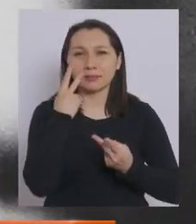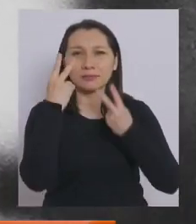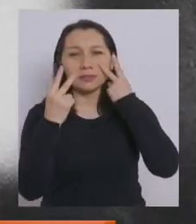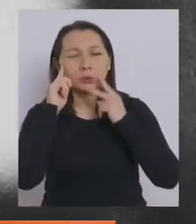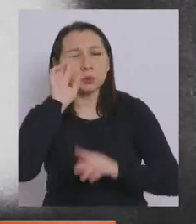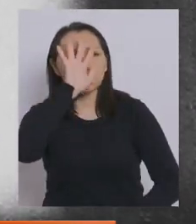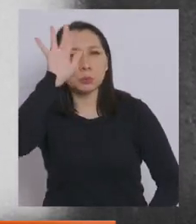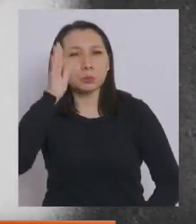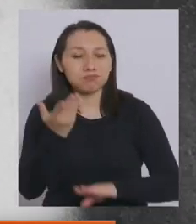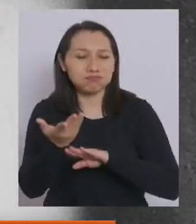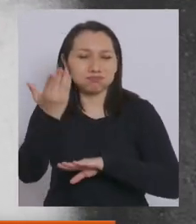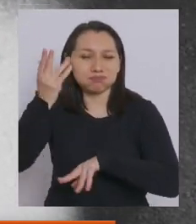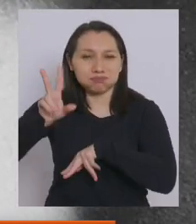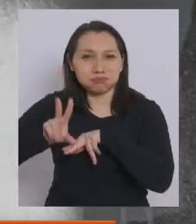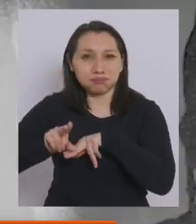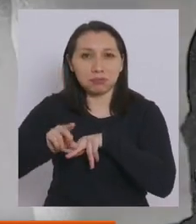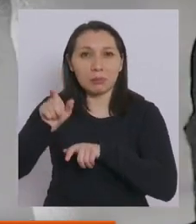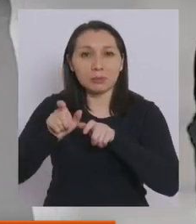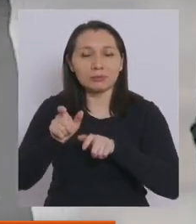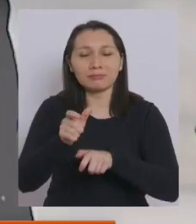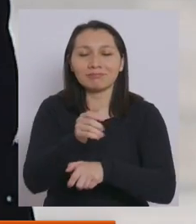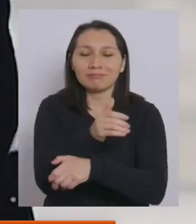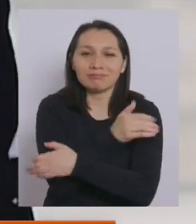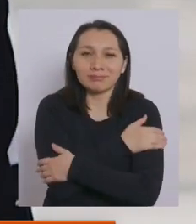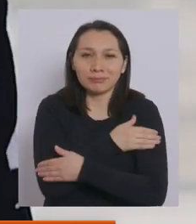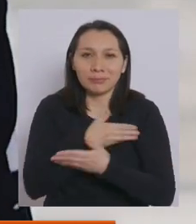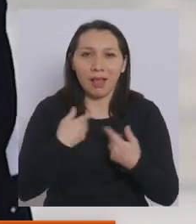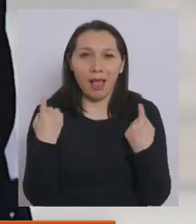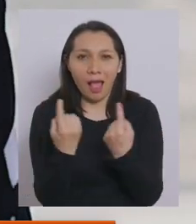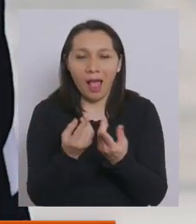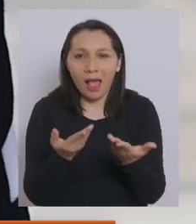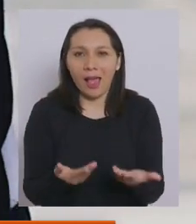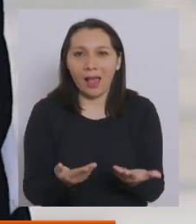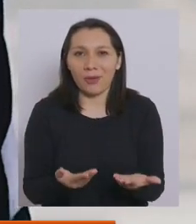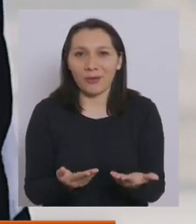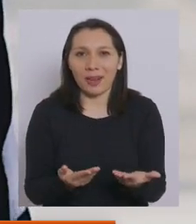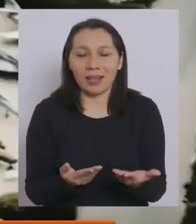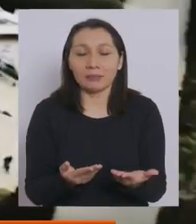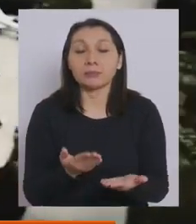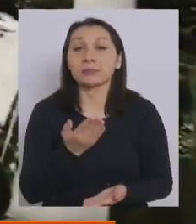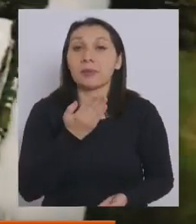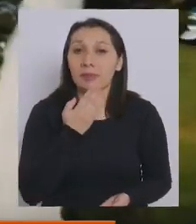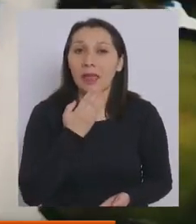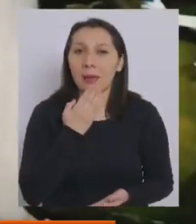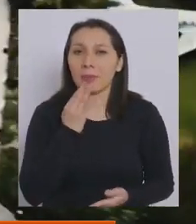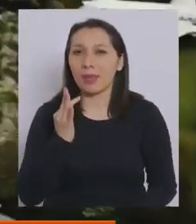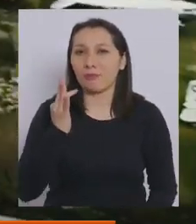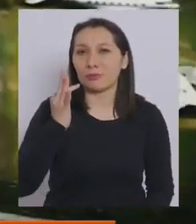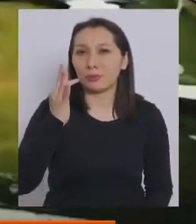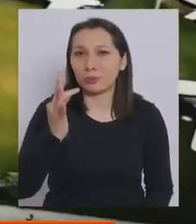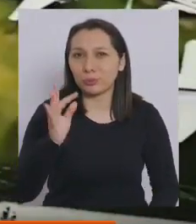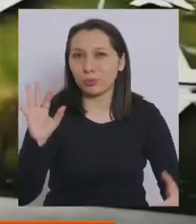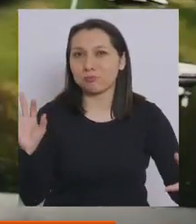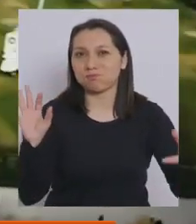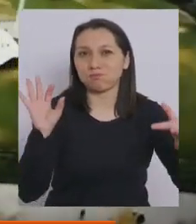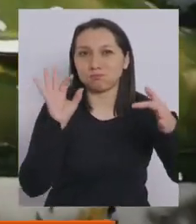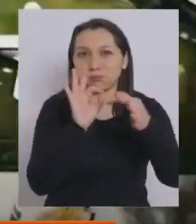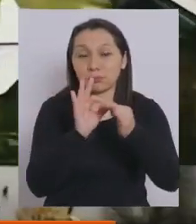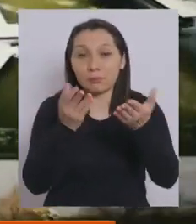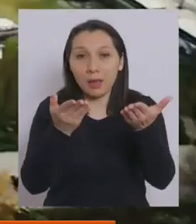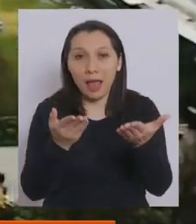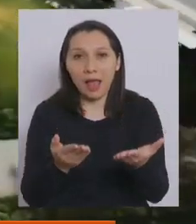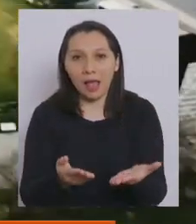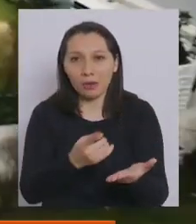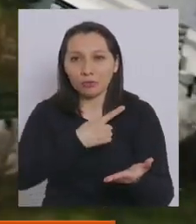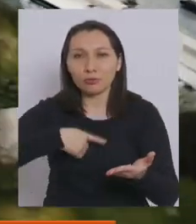y soñadores del pasado se abrazan con nosotros en el presente y también con el futuro. Porque hoy